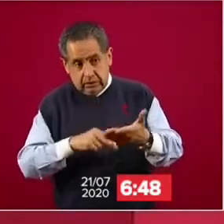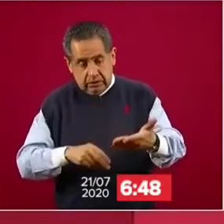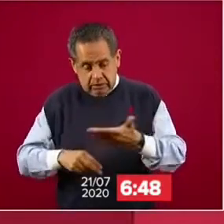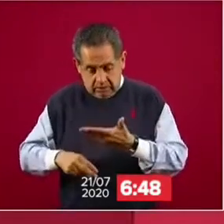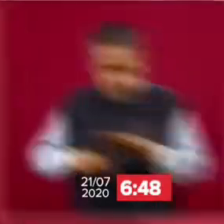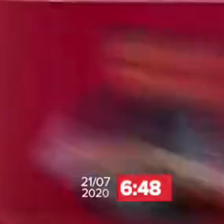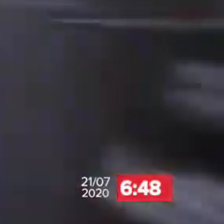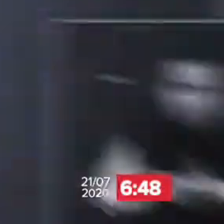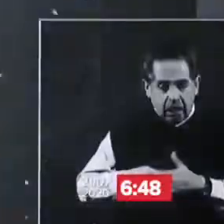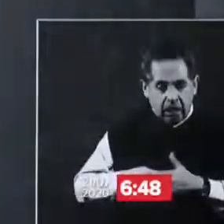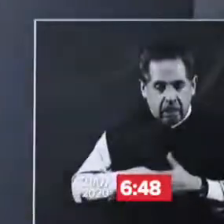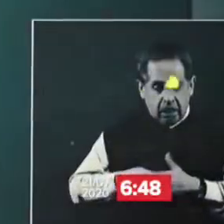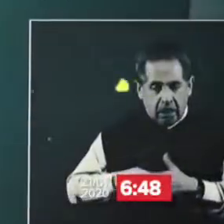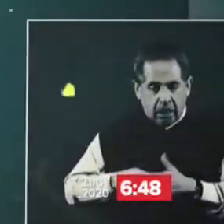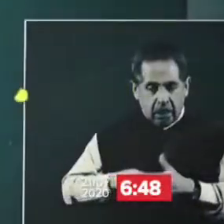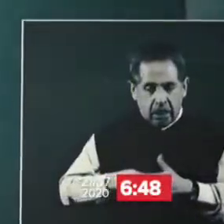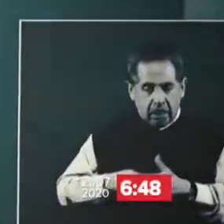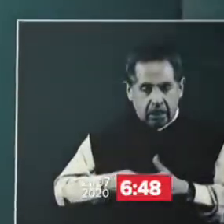pago ya lo tengan resuelto.